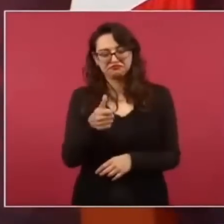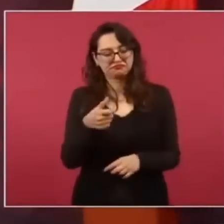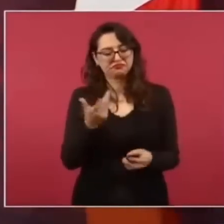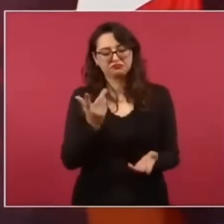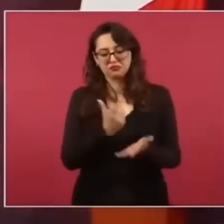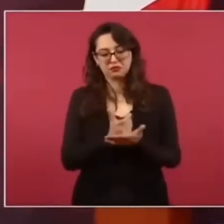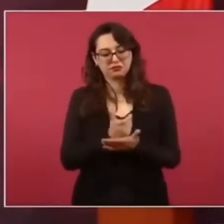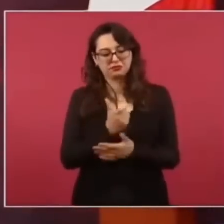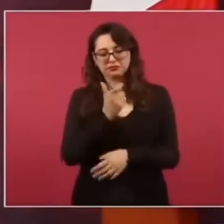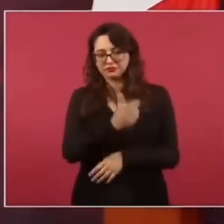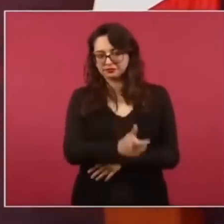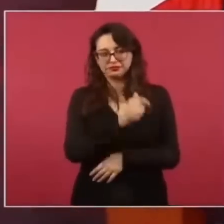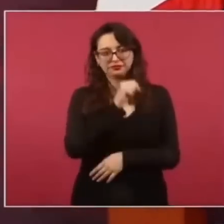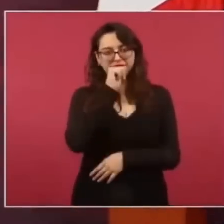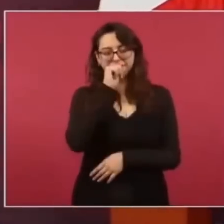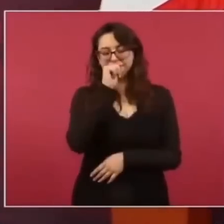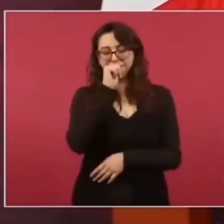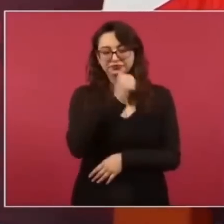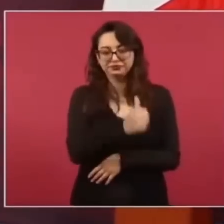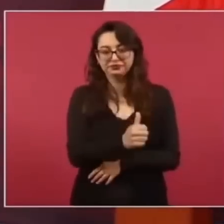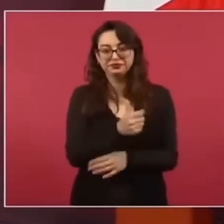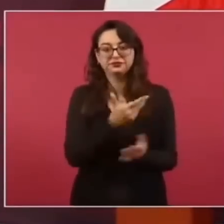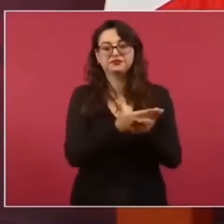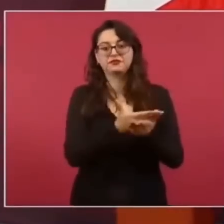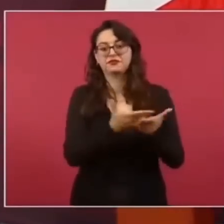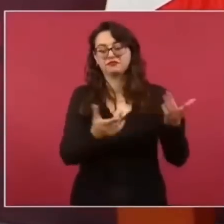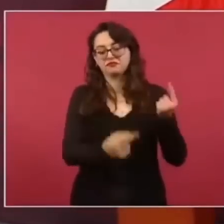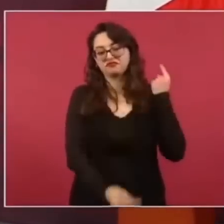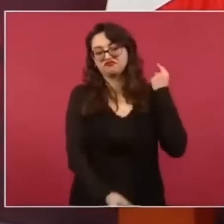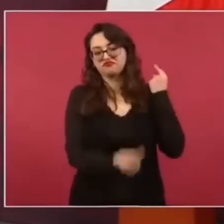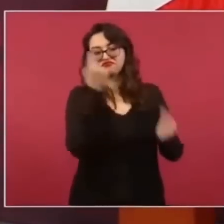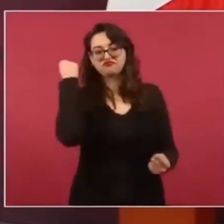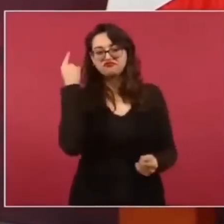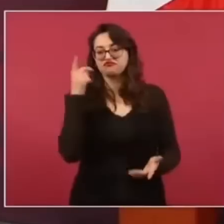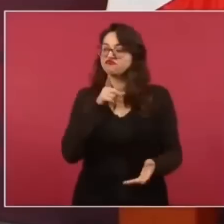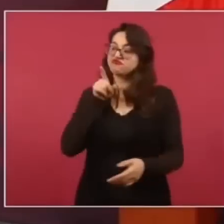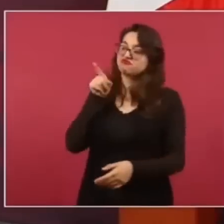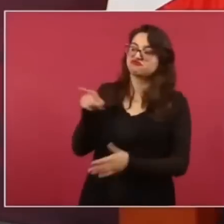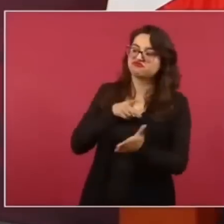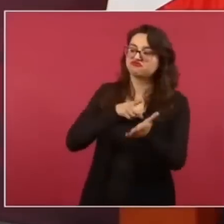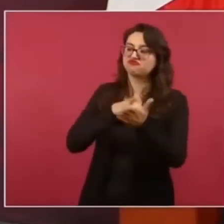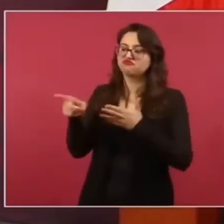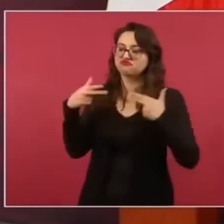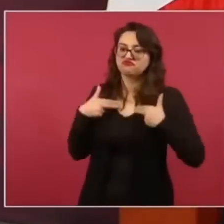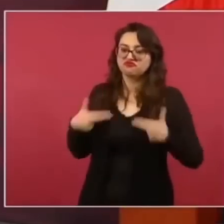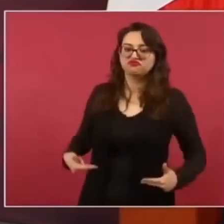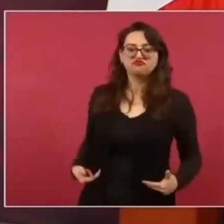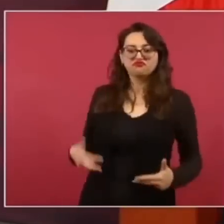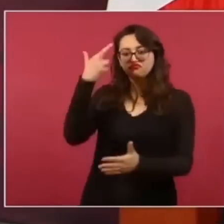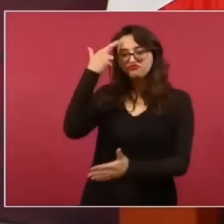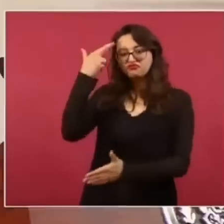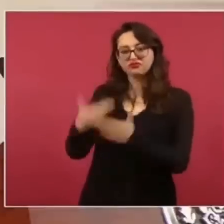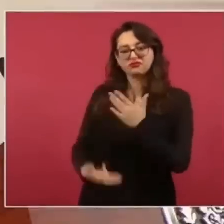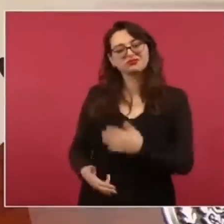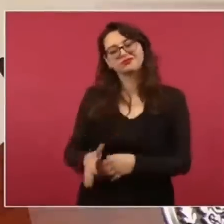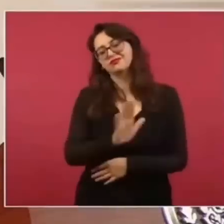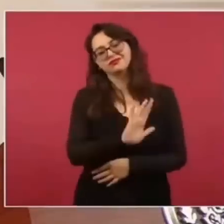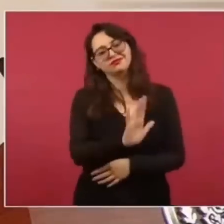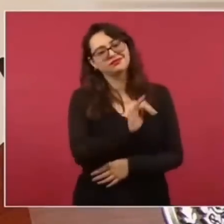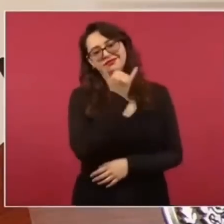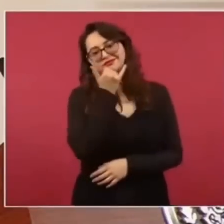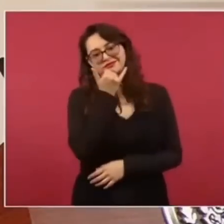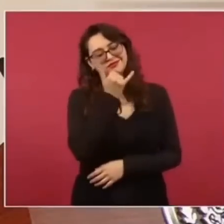violando los derechos humanos. Es lo mismo. Pues no, no somos iguales. Nosotros no torturamos.